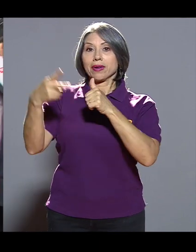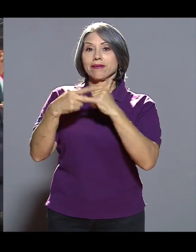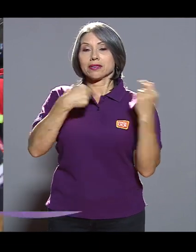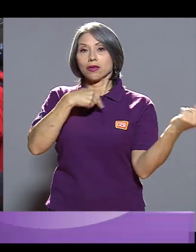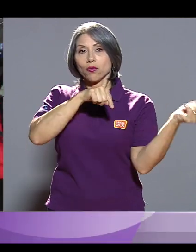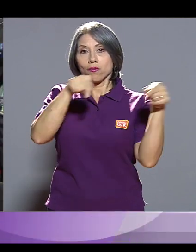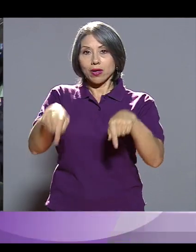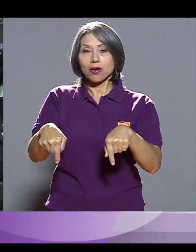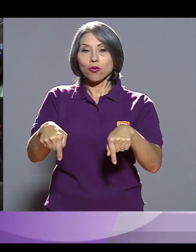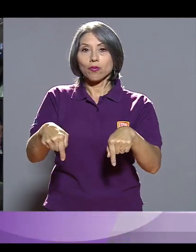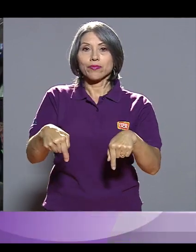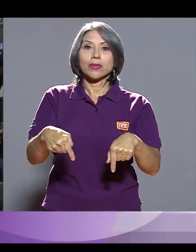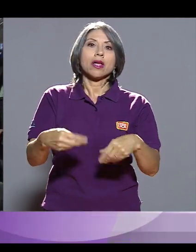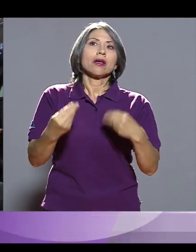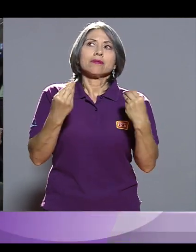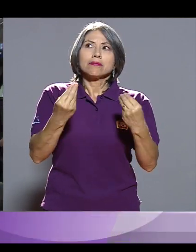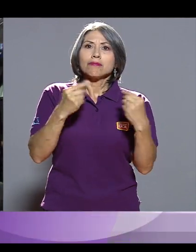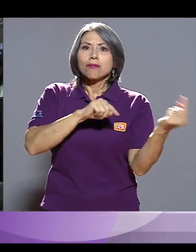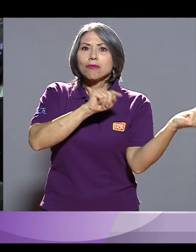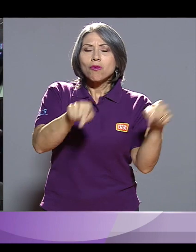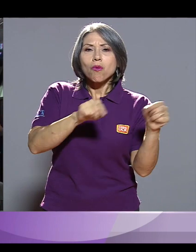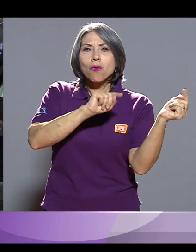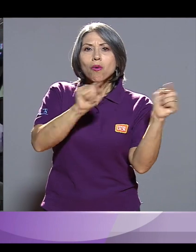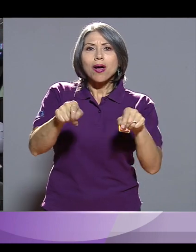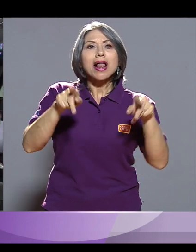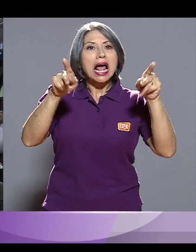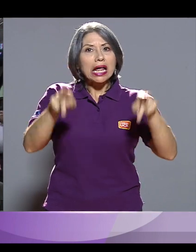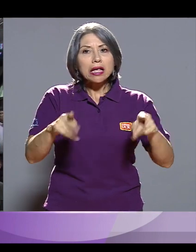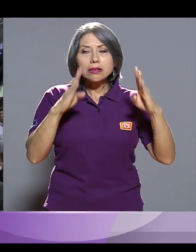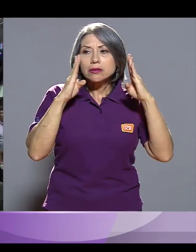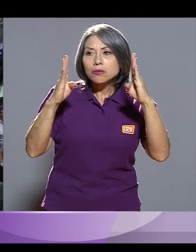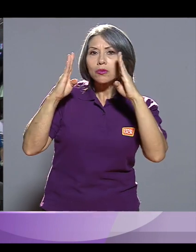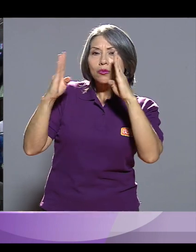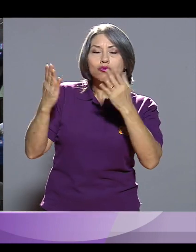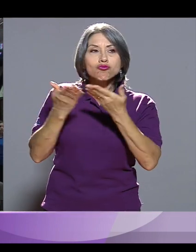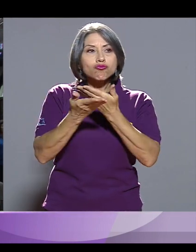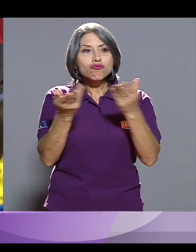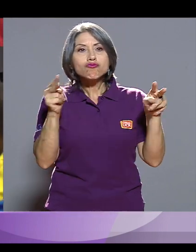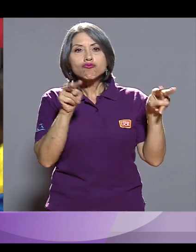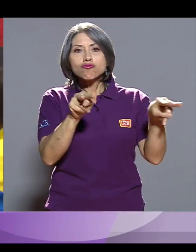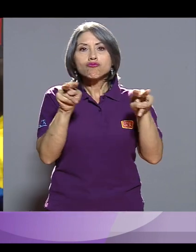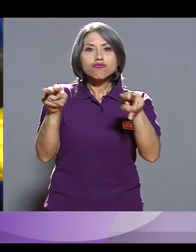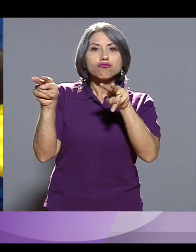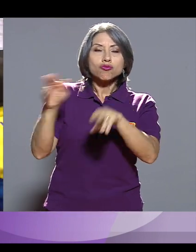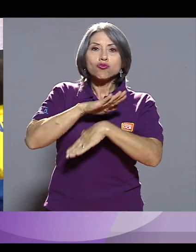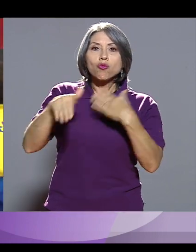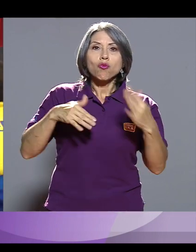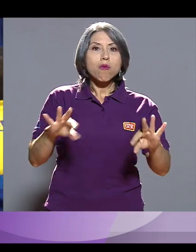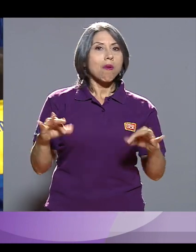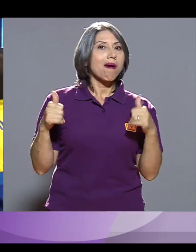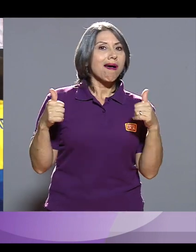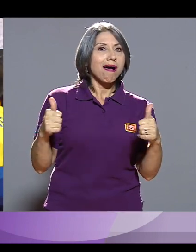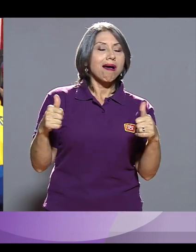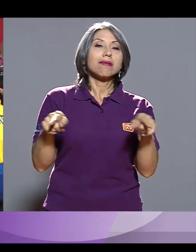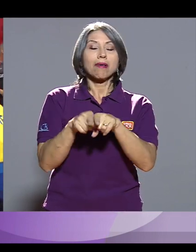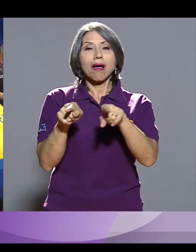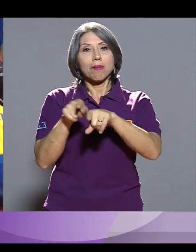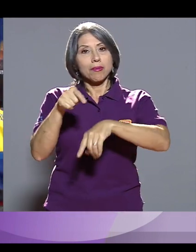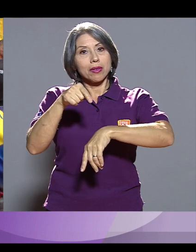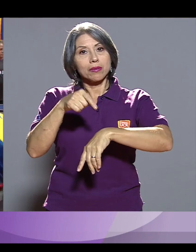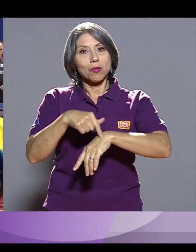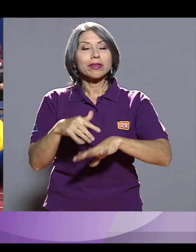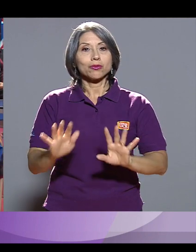y hemos tenido mucha asistencia, la gente está muy pendiente, o sea, ha estado todo chévere, pues hasta los momentos sí.